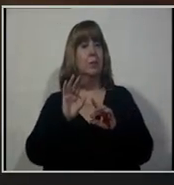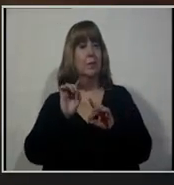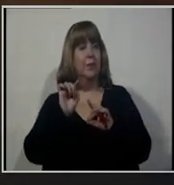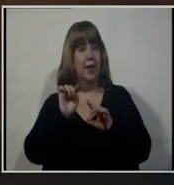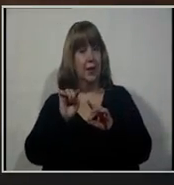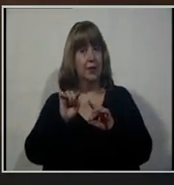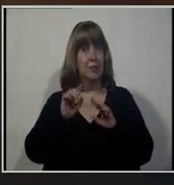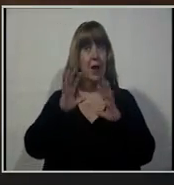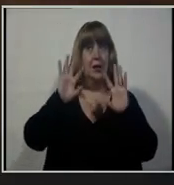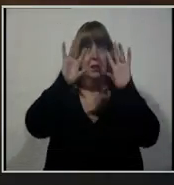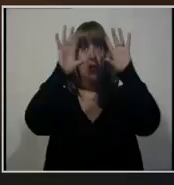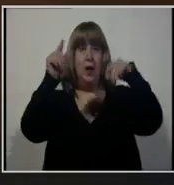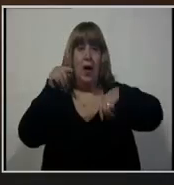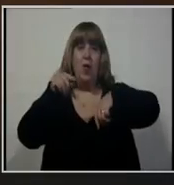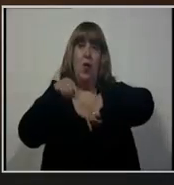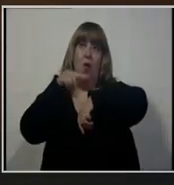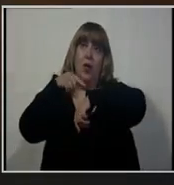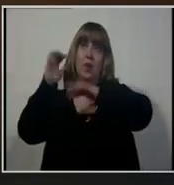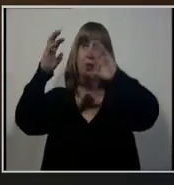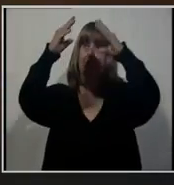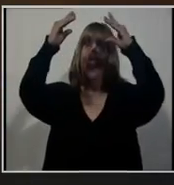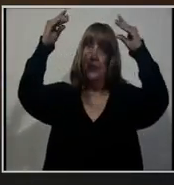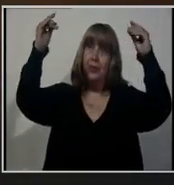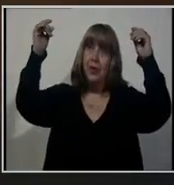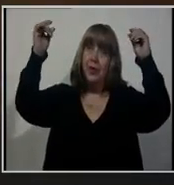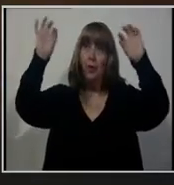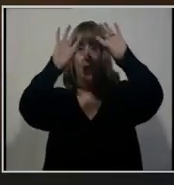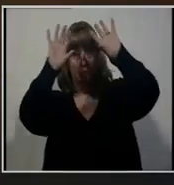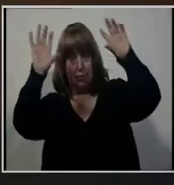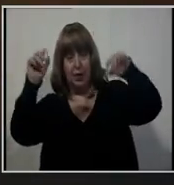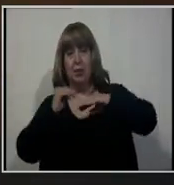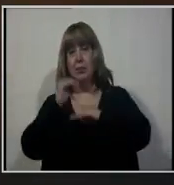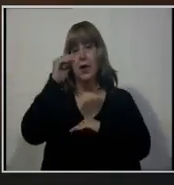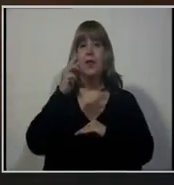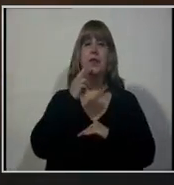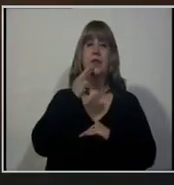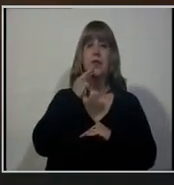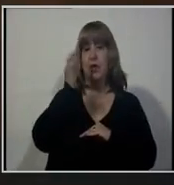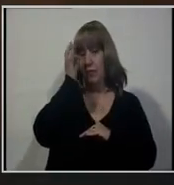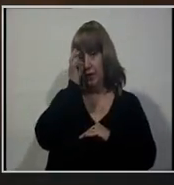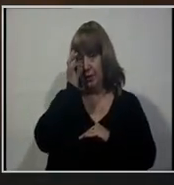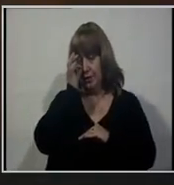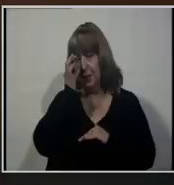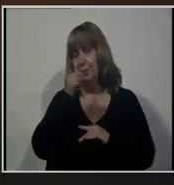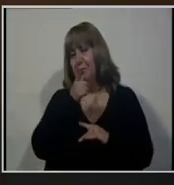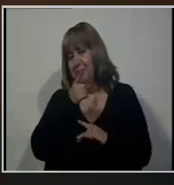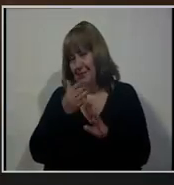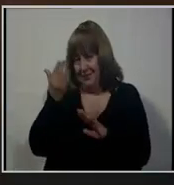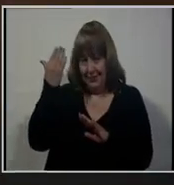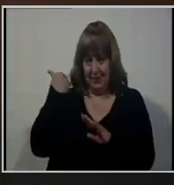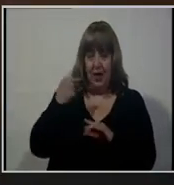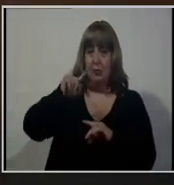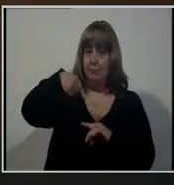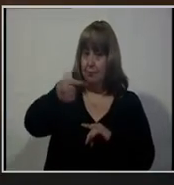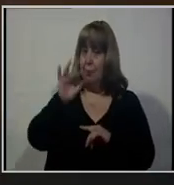a entreverar ahí un momento de cielo de poca nubosidad. La máxima va a estar entre 19 y 20 grados, muy parecida a lo de ayer. Para